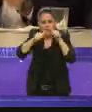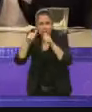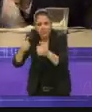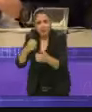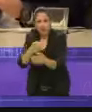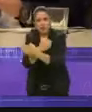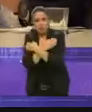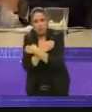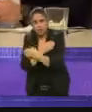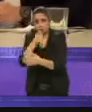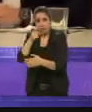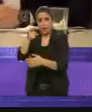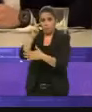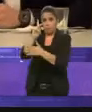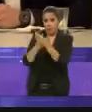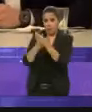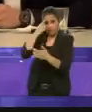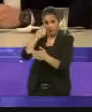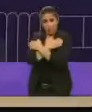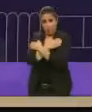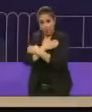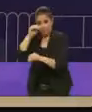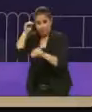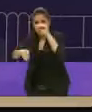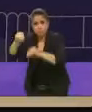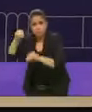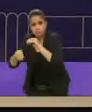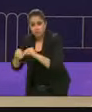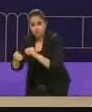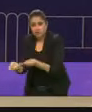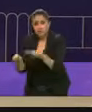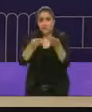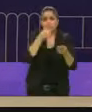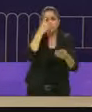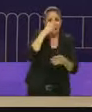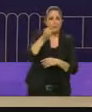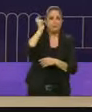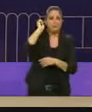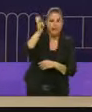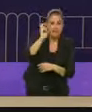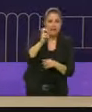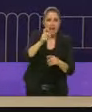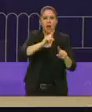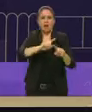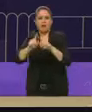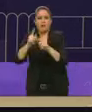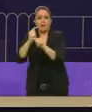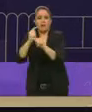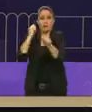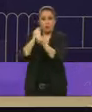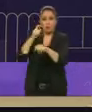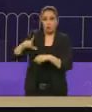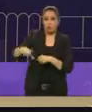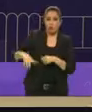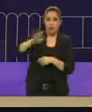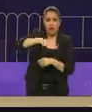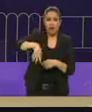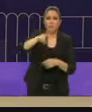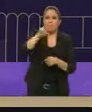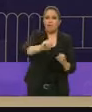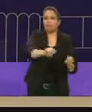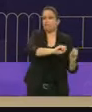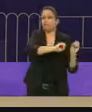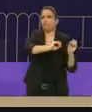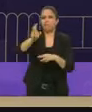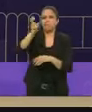proyecto social de esta ciudad es el transporte público, el transporte público que abandonaron, que